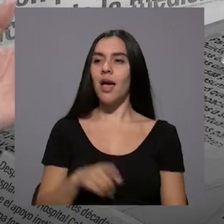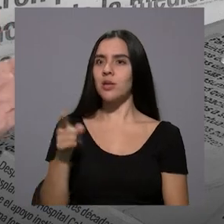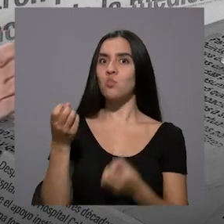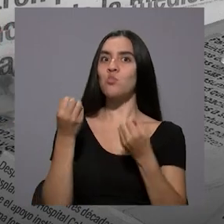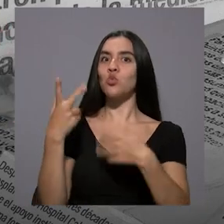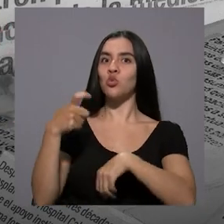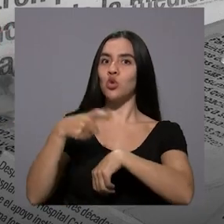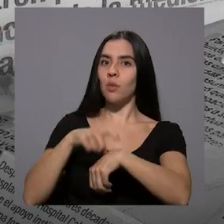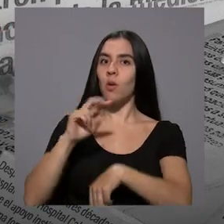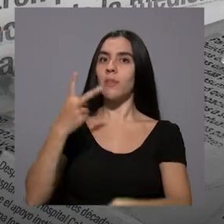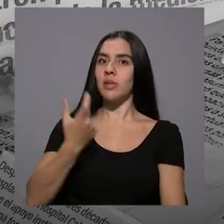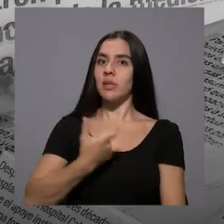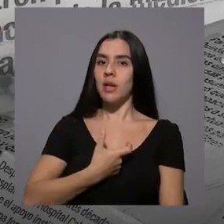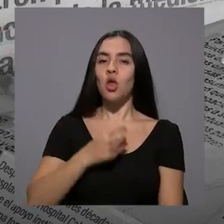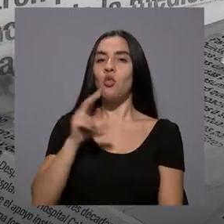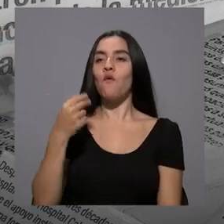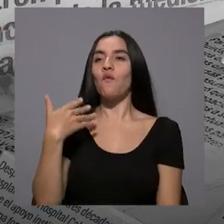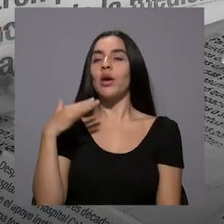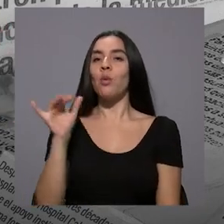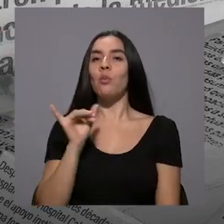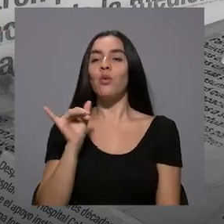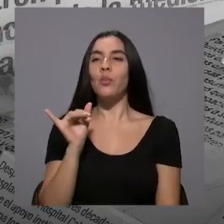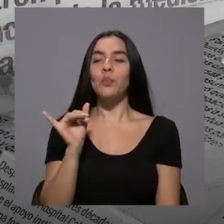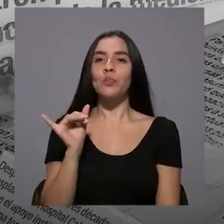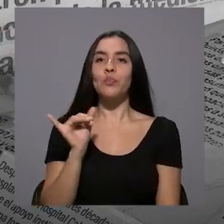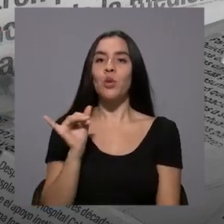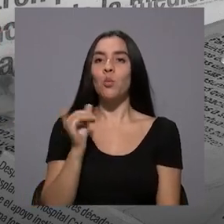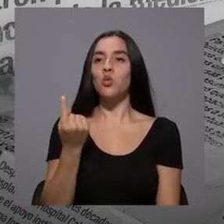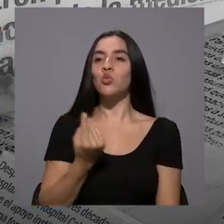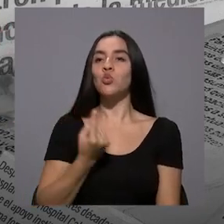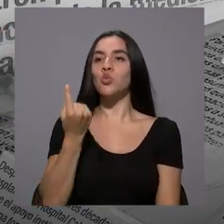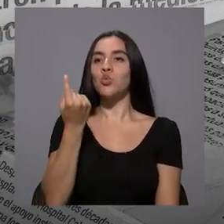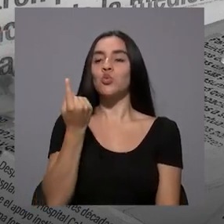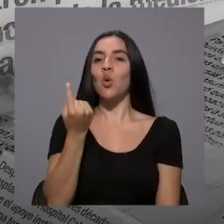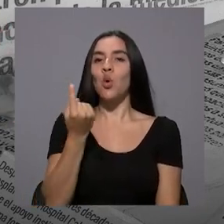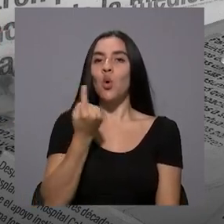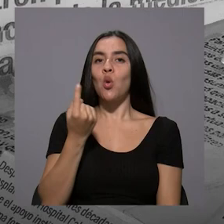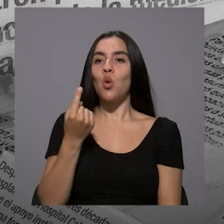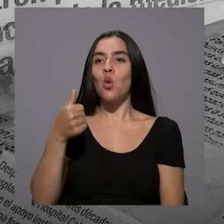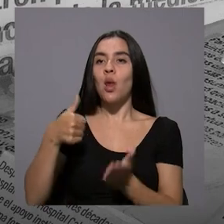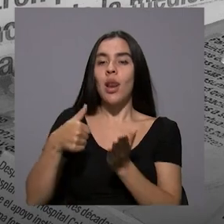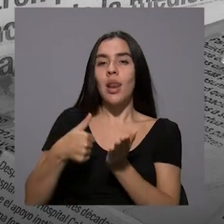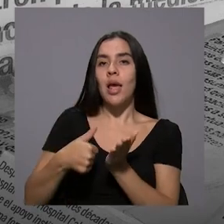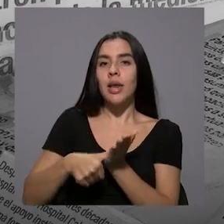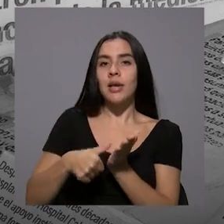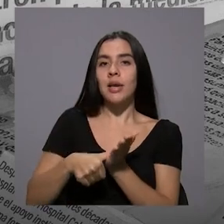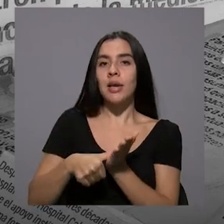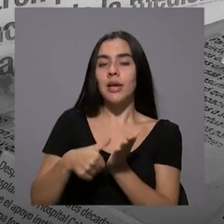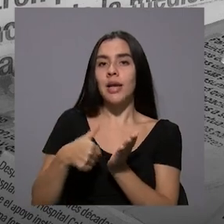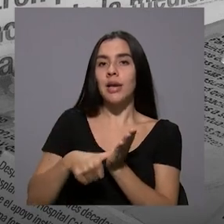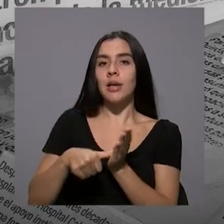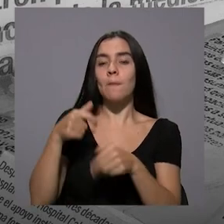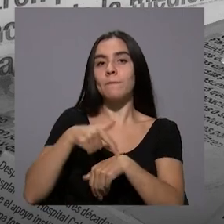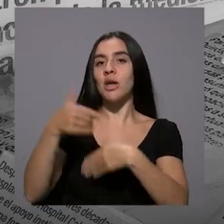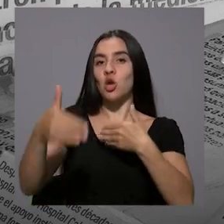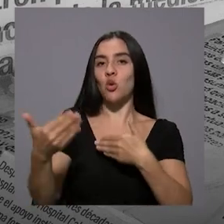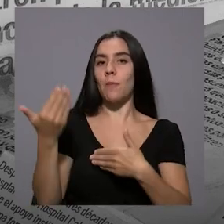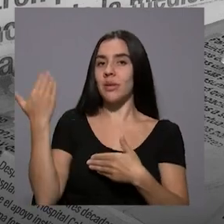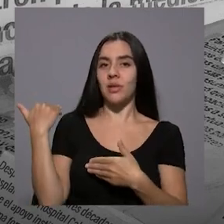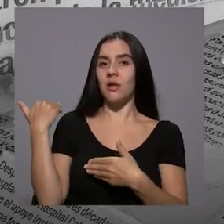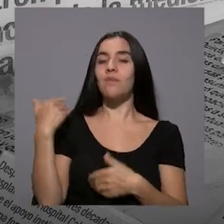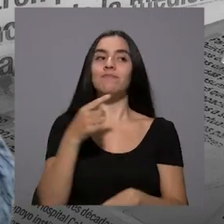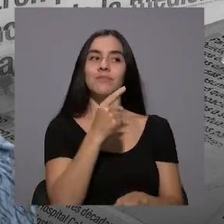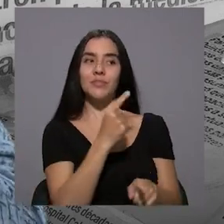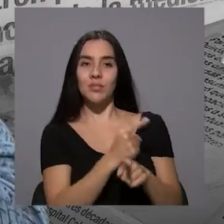durante mucho tiempo. También. Porque no fue que coincidentemente era solamente la elección, el periodo